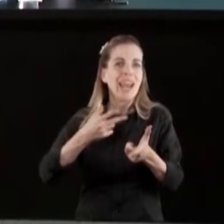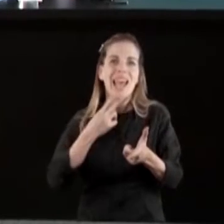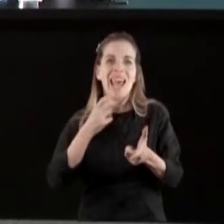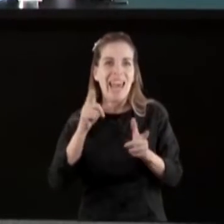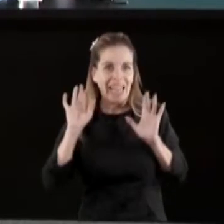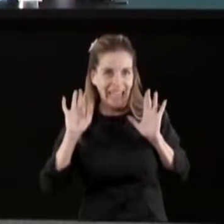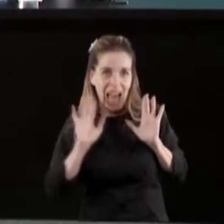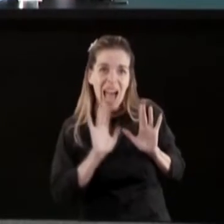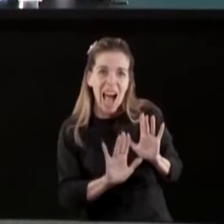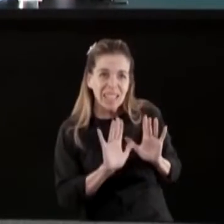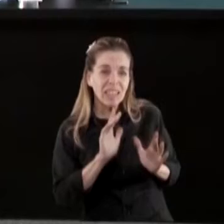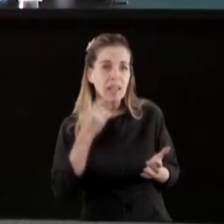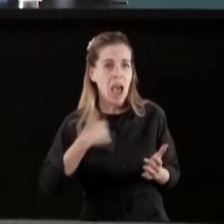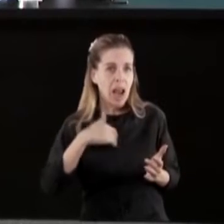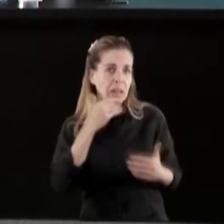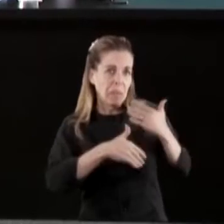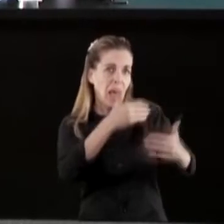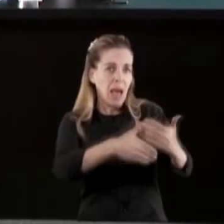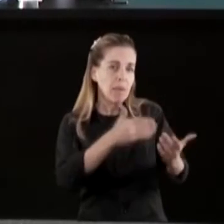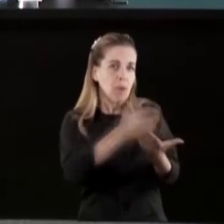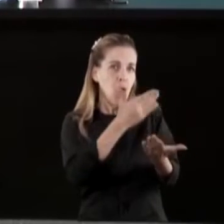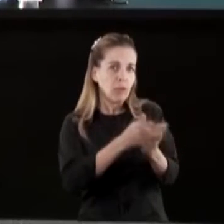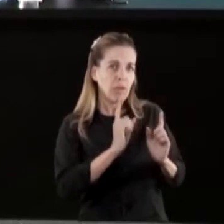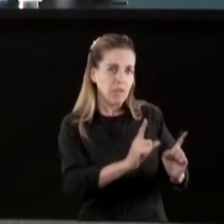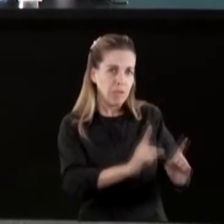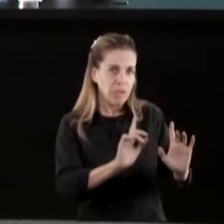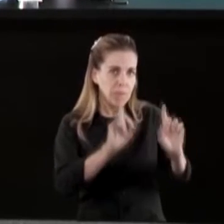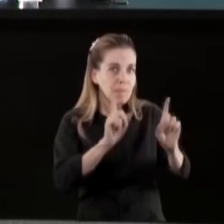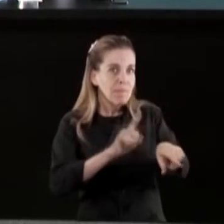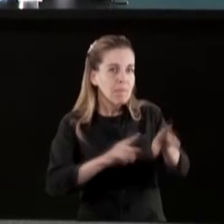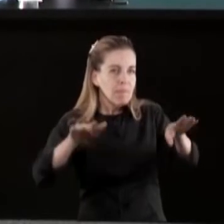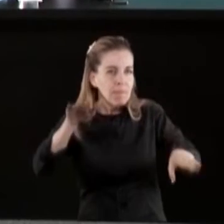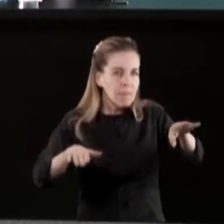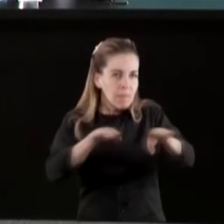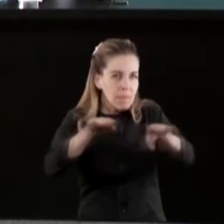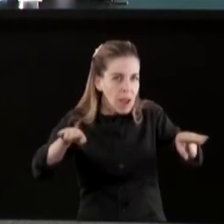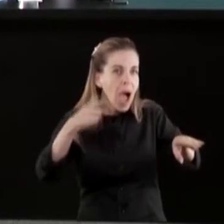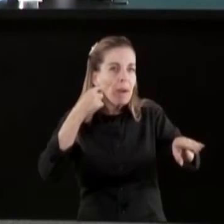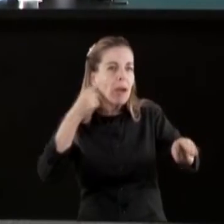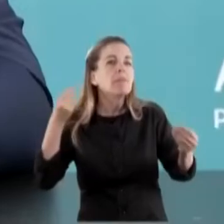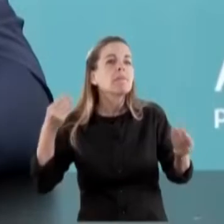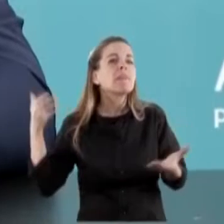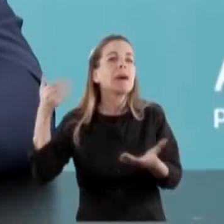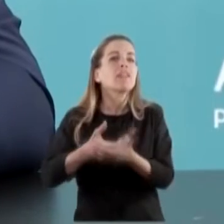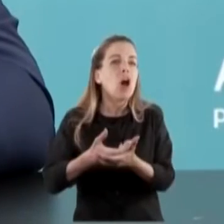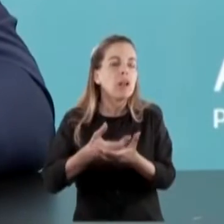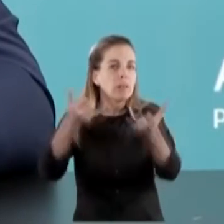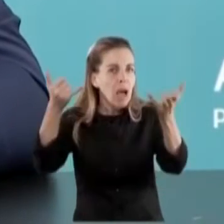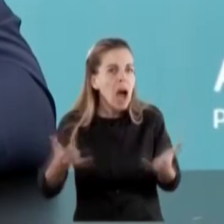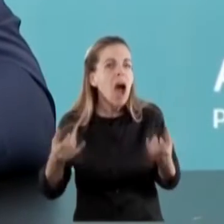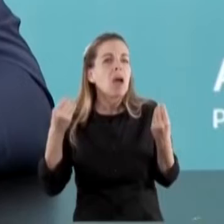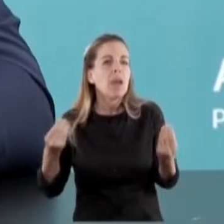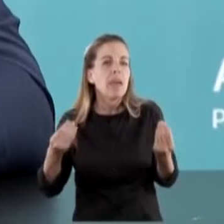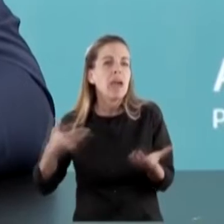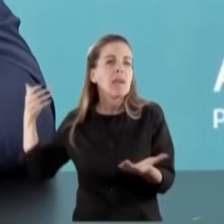siga produciendo. Ahora, paralelamente a esto, estamos viendo las inversiones que hay. Hay inversiones